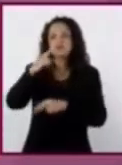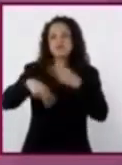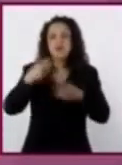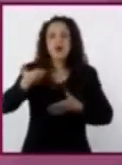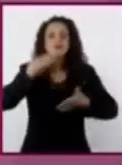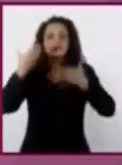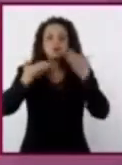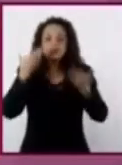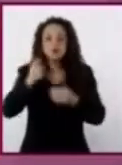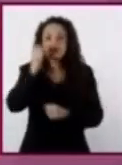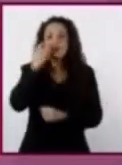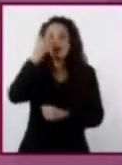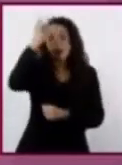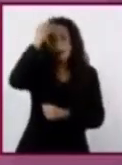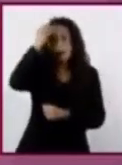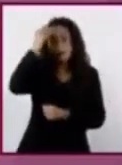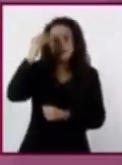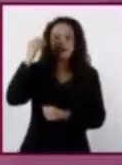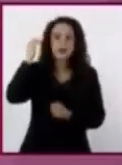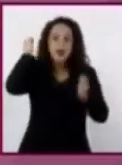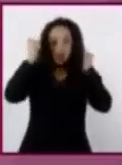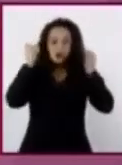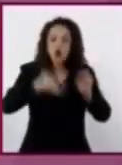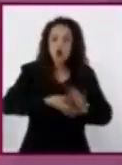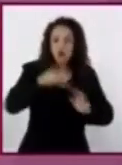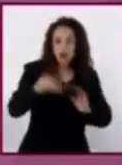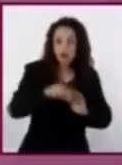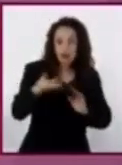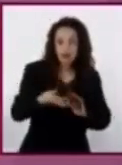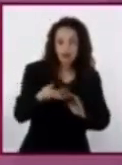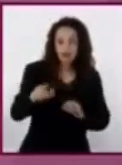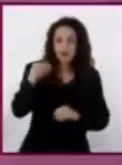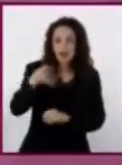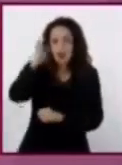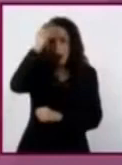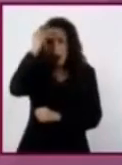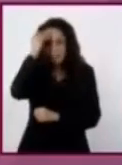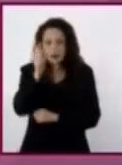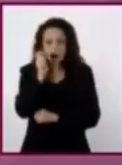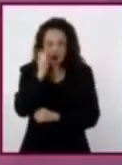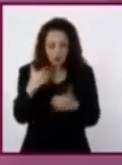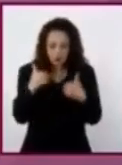quería aprender a leer las huellas que el pasado dejó en cada resto antiguo.